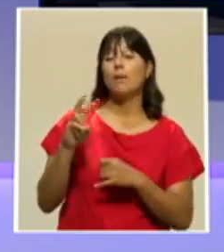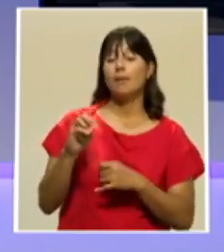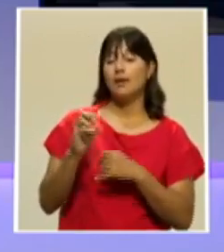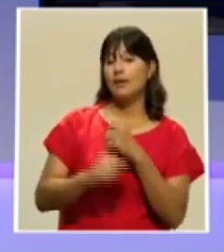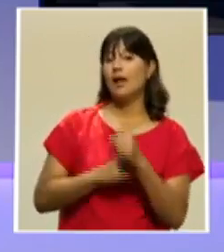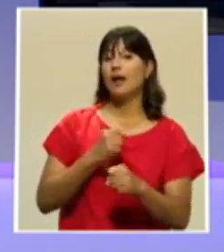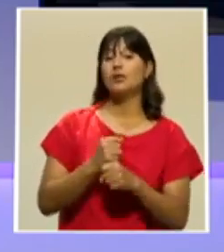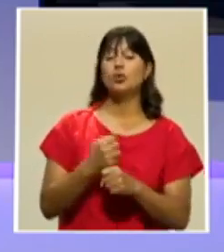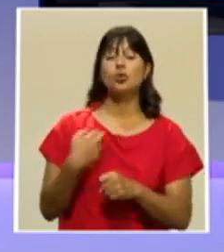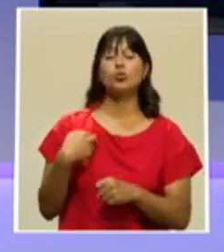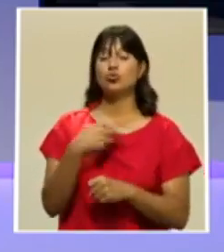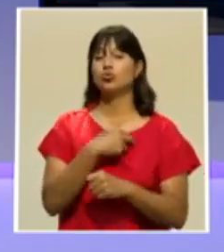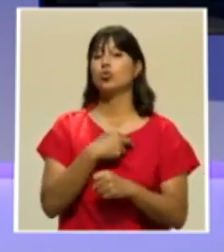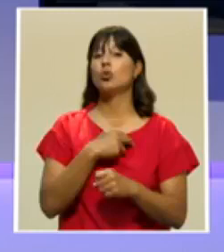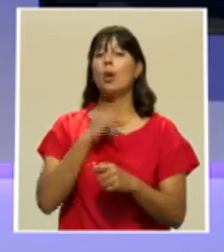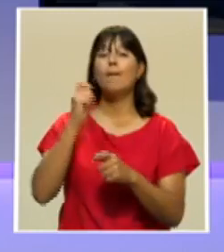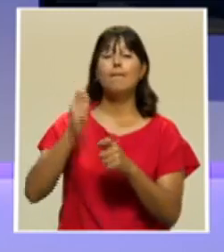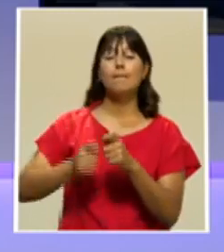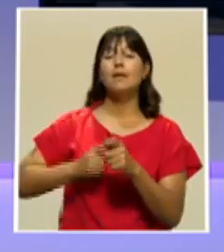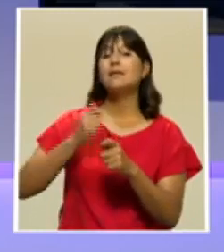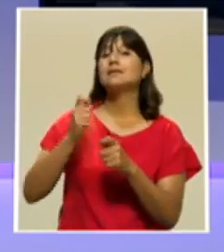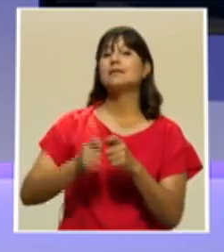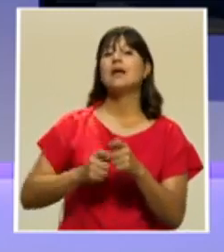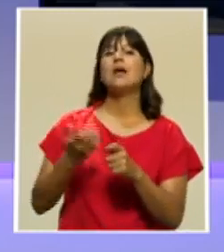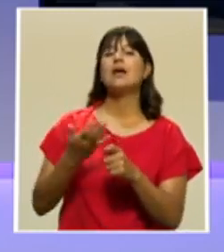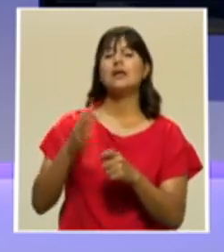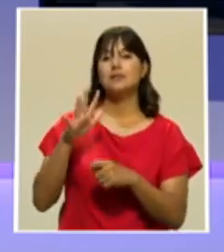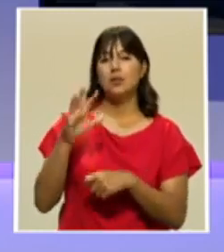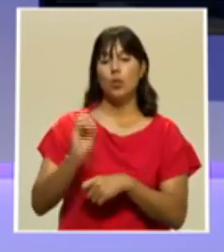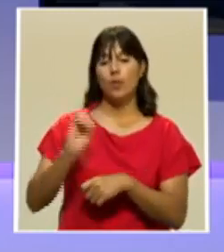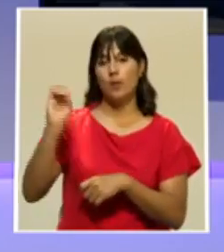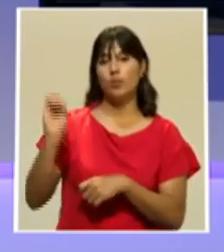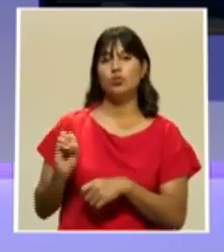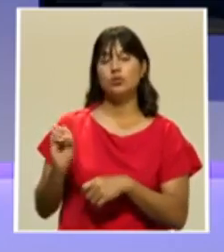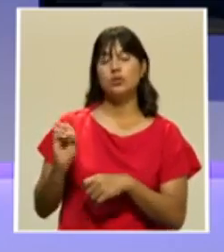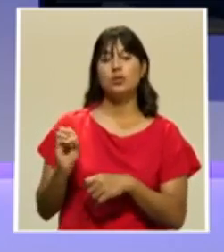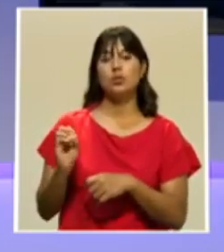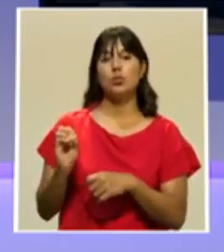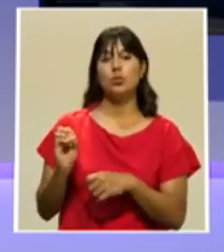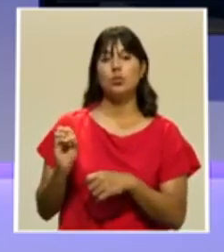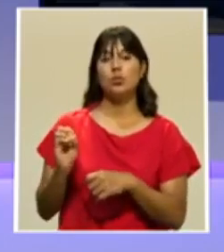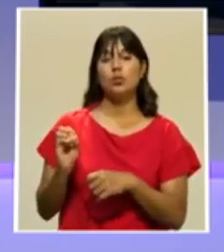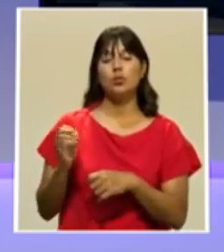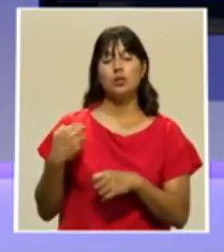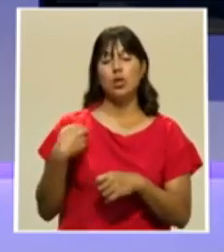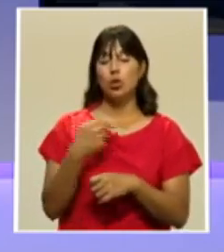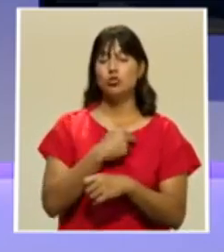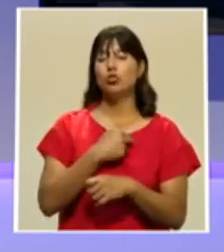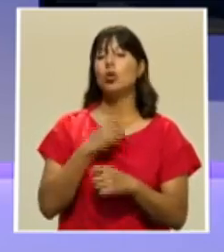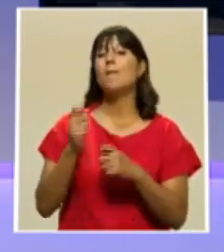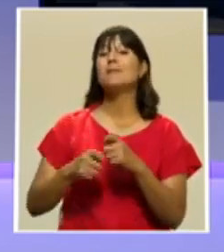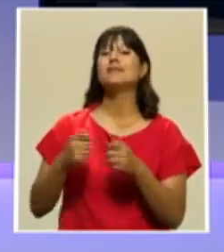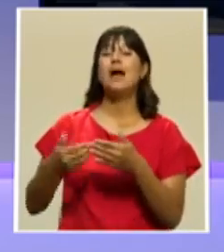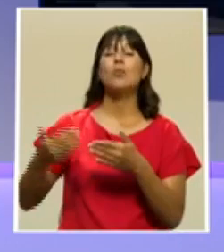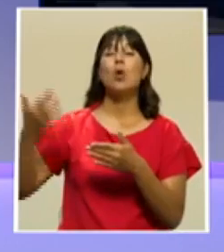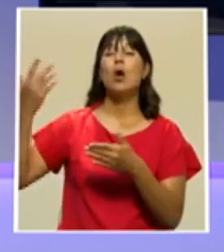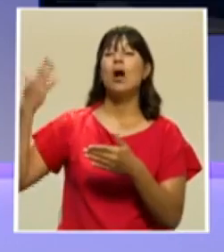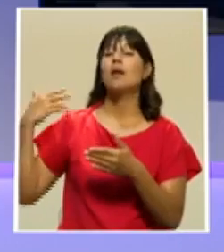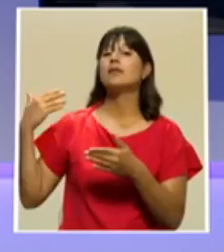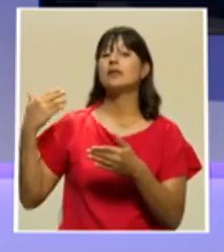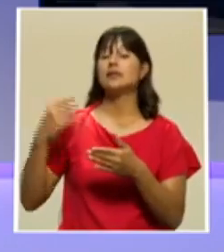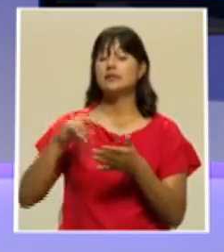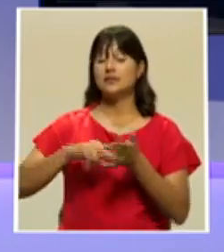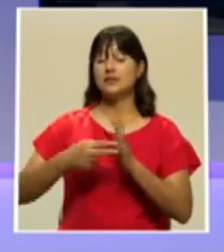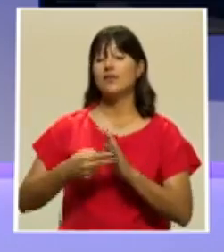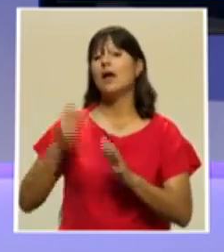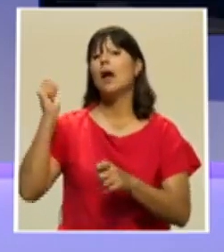nosotros estamos pescando el 50% de lo que estábamos pescando hace 20 años. Es decir, el pescador que